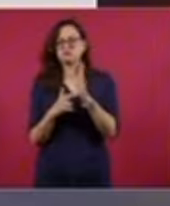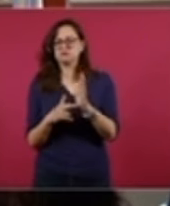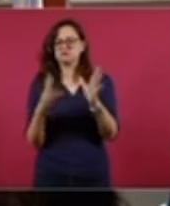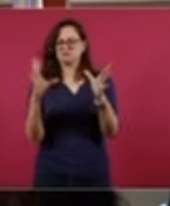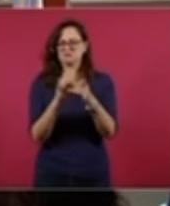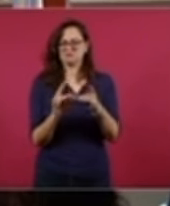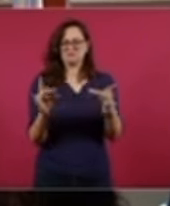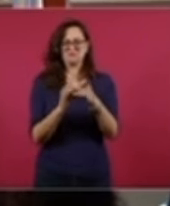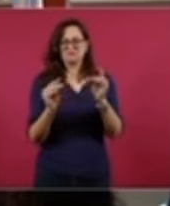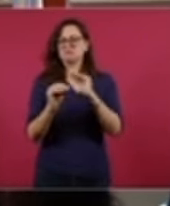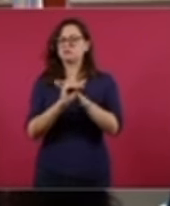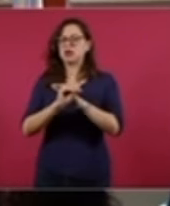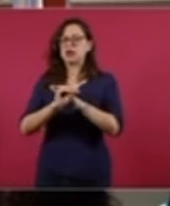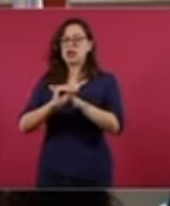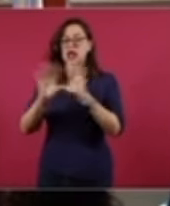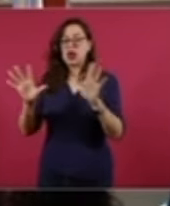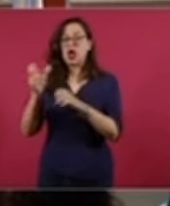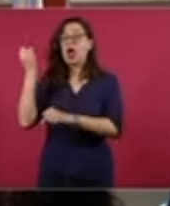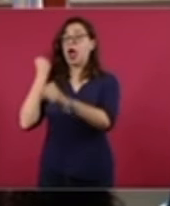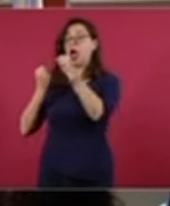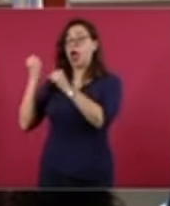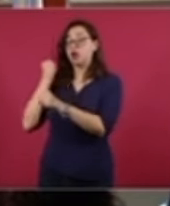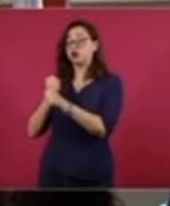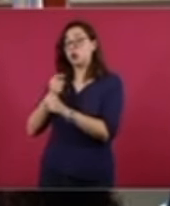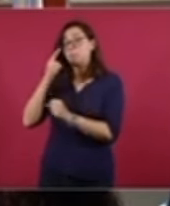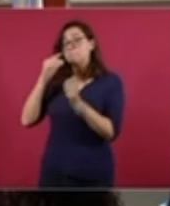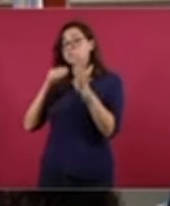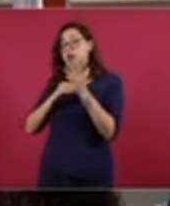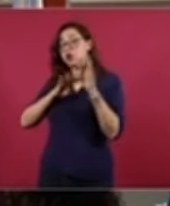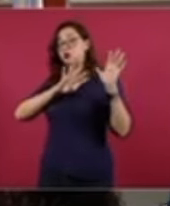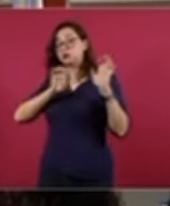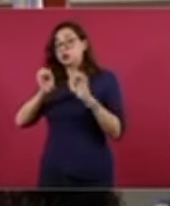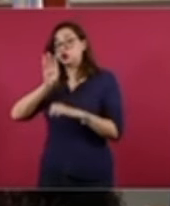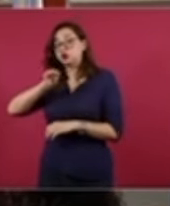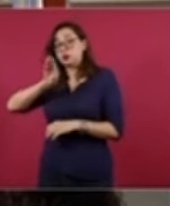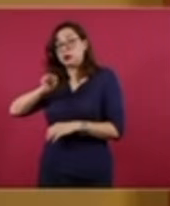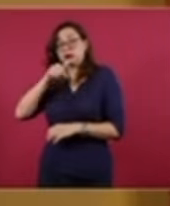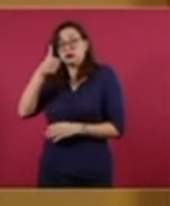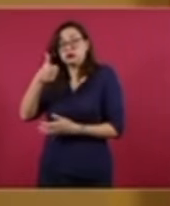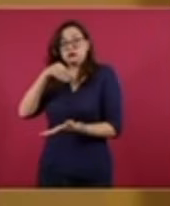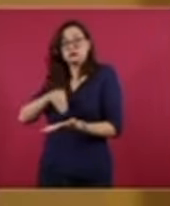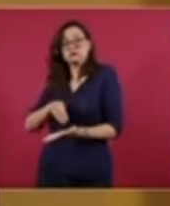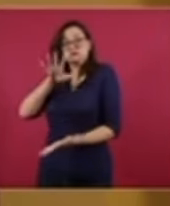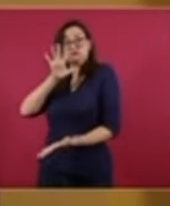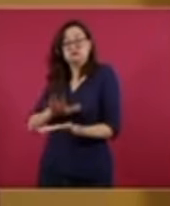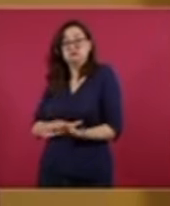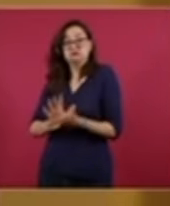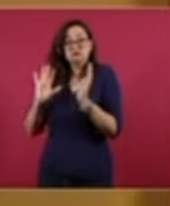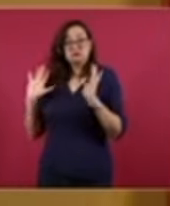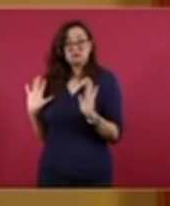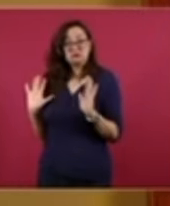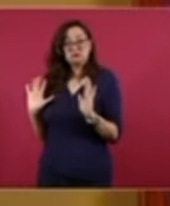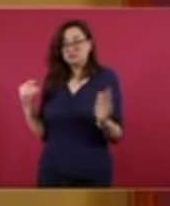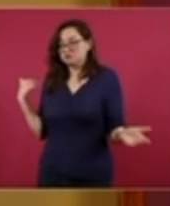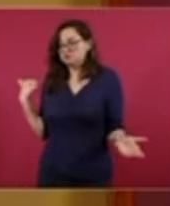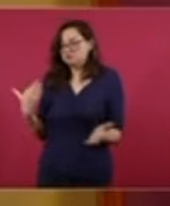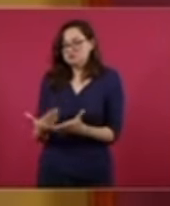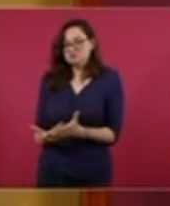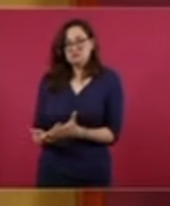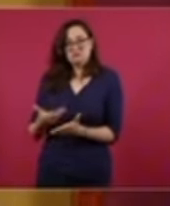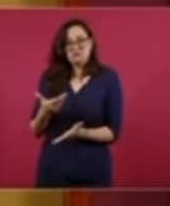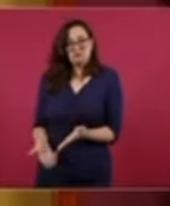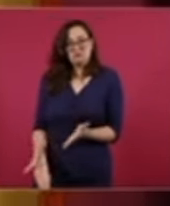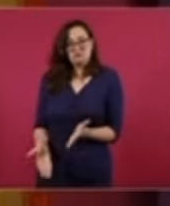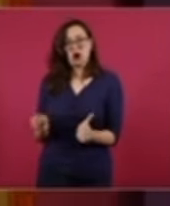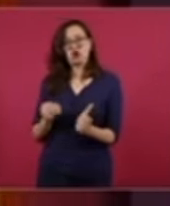introdujeron en la Constitución en el 96, hoy están vigentes en nuestra Constitución. Un par de meses después,